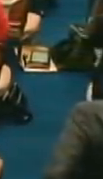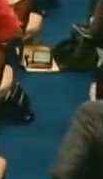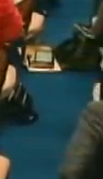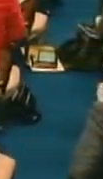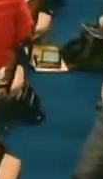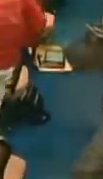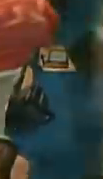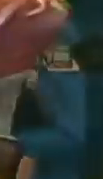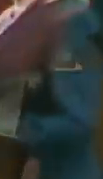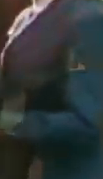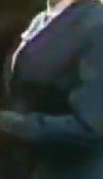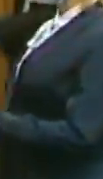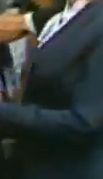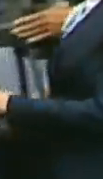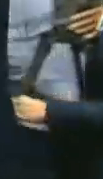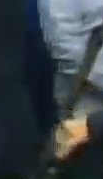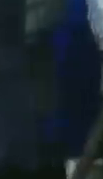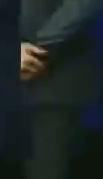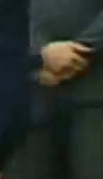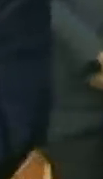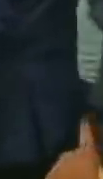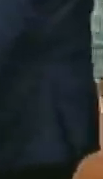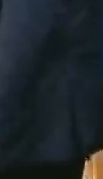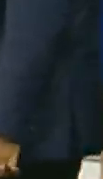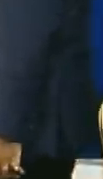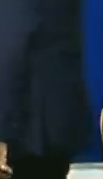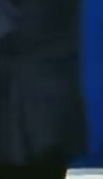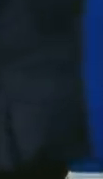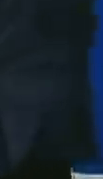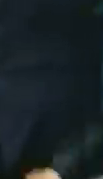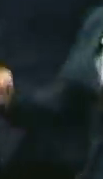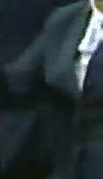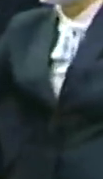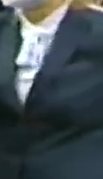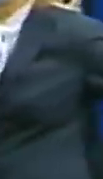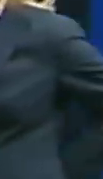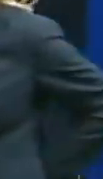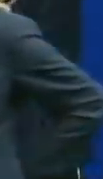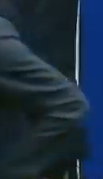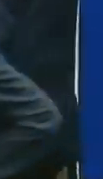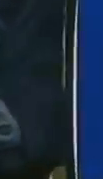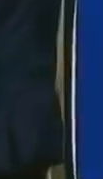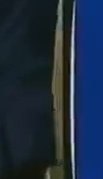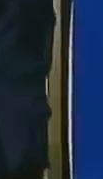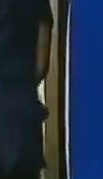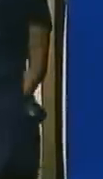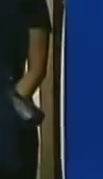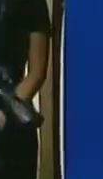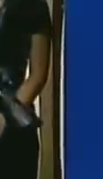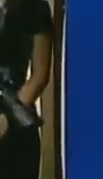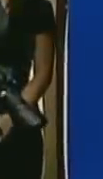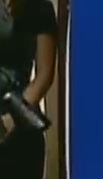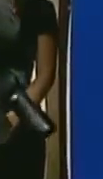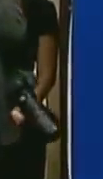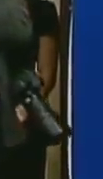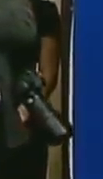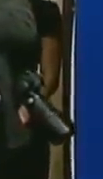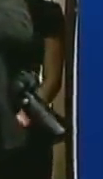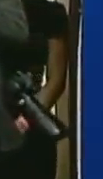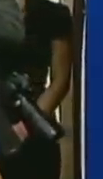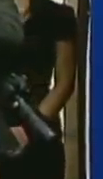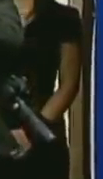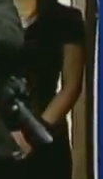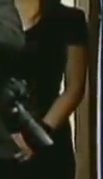que se apunta a la recuperación de los servicios públicos. Nos referimos a los servicios de agua, gas, servicio